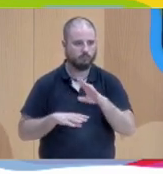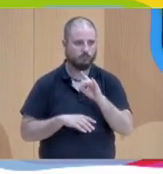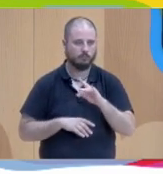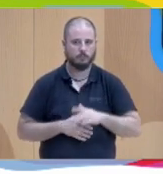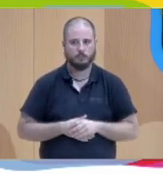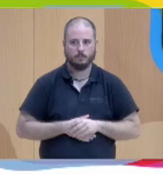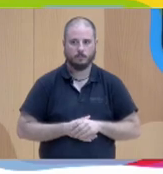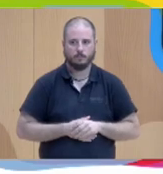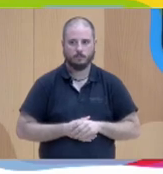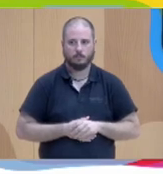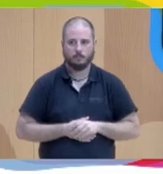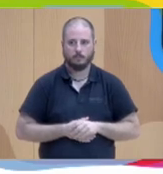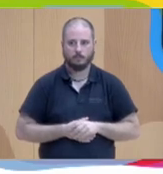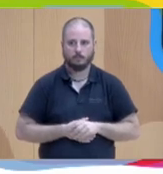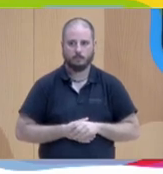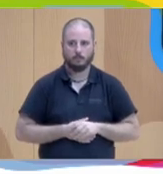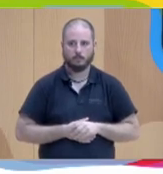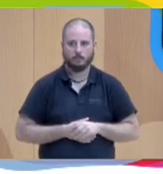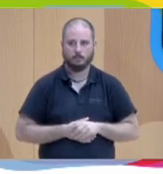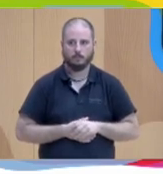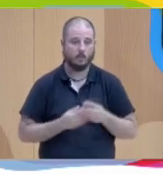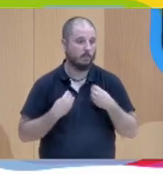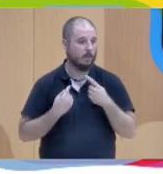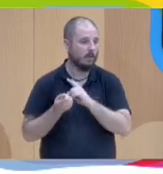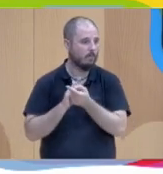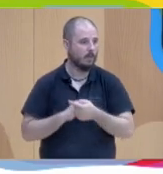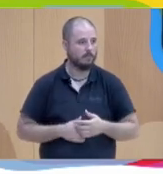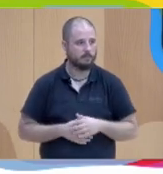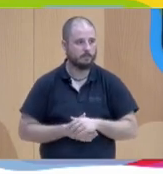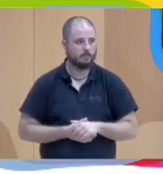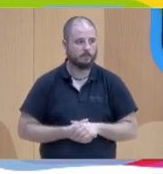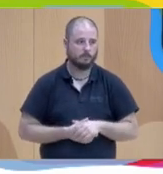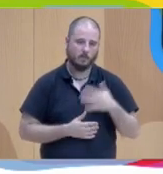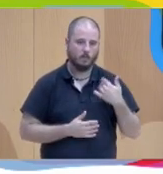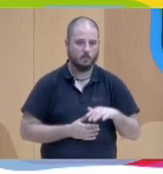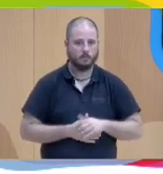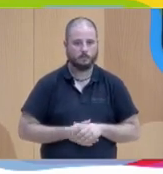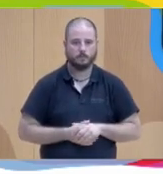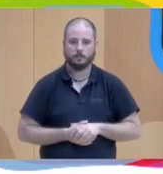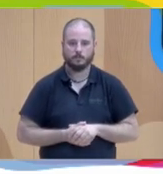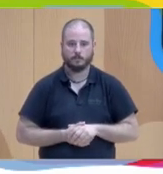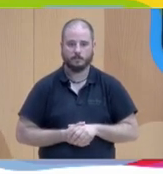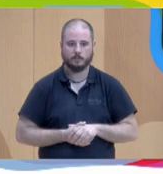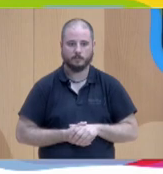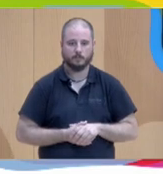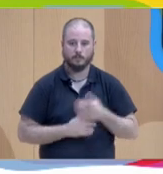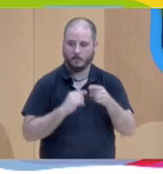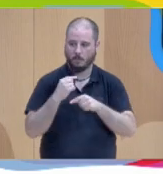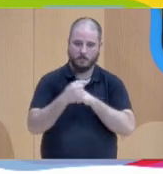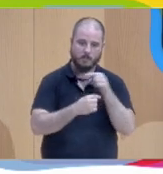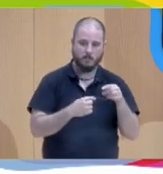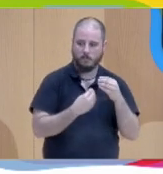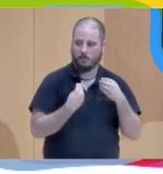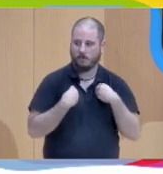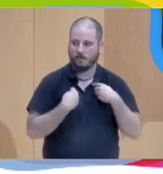realmente sí bueno, pues una vida cambiada casi nada vamos a ver la siguiente vida la